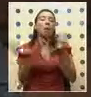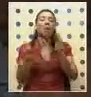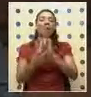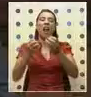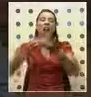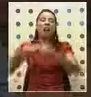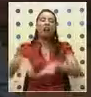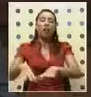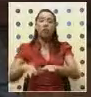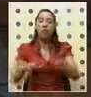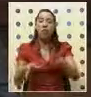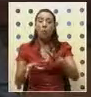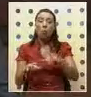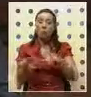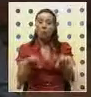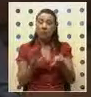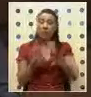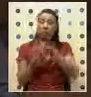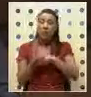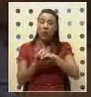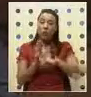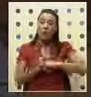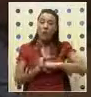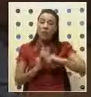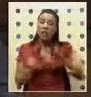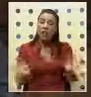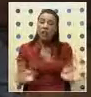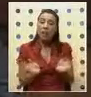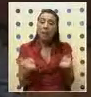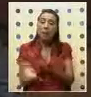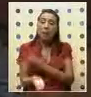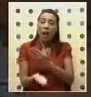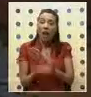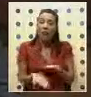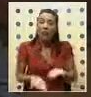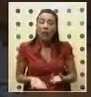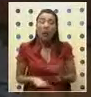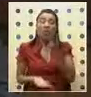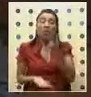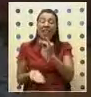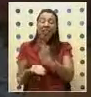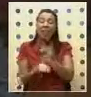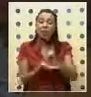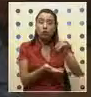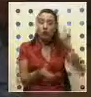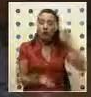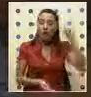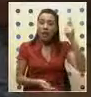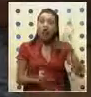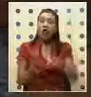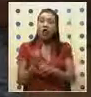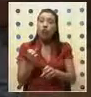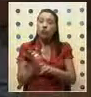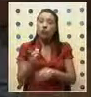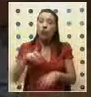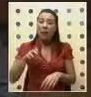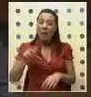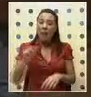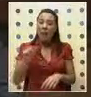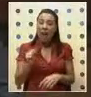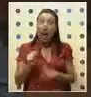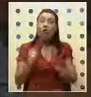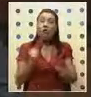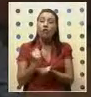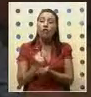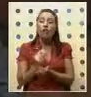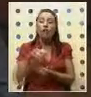y proyectos continuaron siendo impulsados hasta hoy por tres de las entidades que él creó, la Fundación Nelson Mandela, el Fondo de